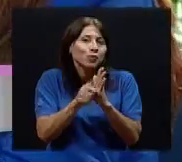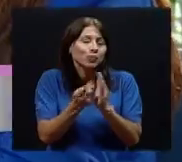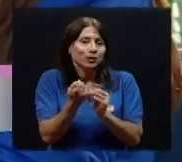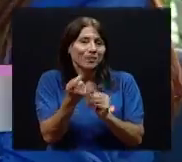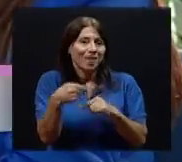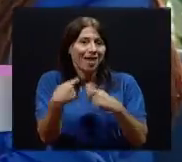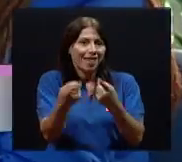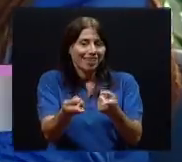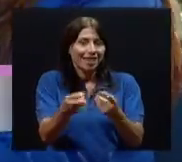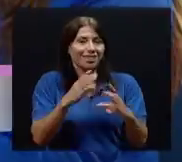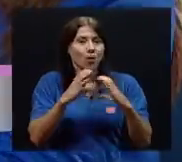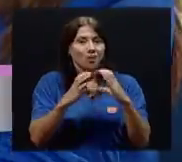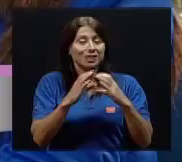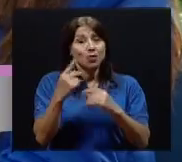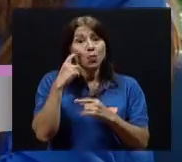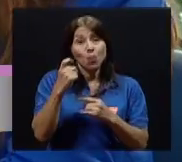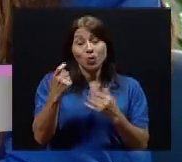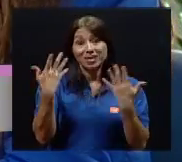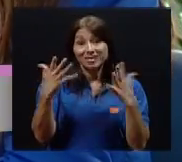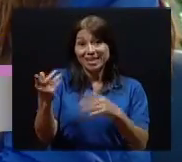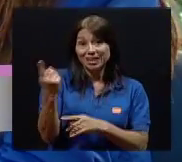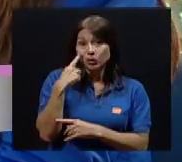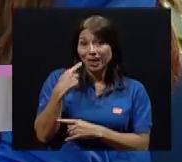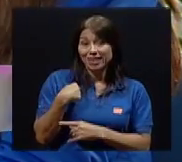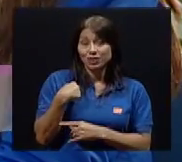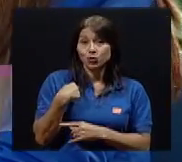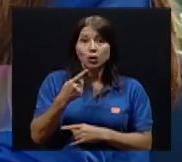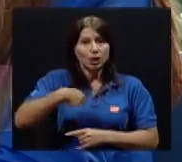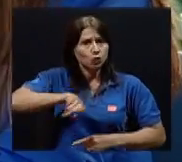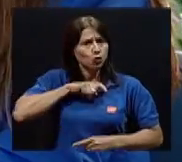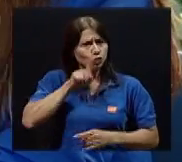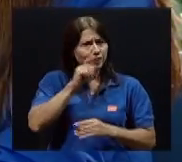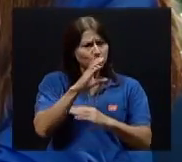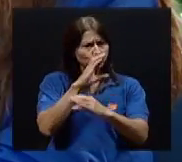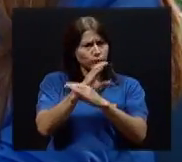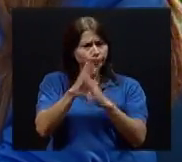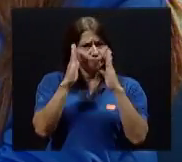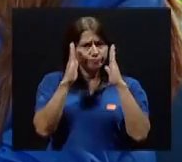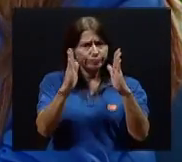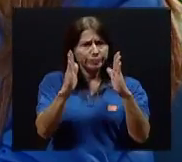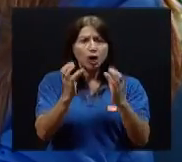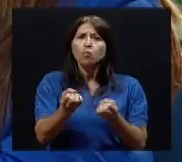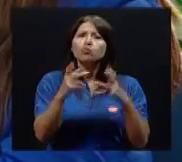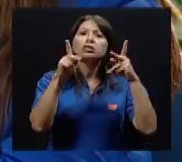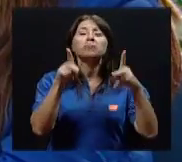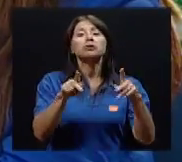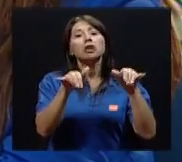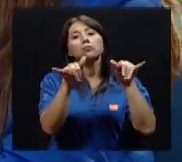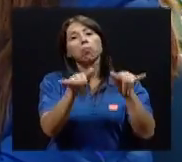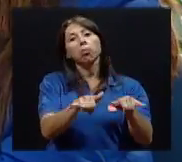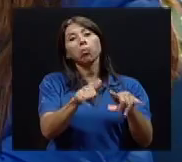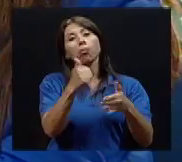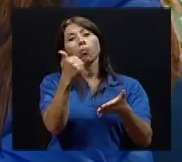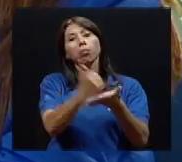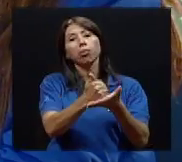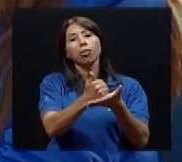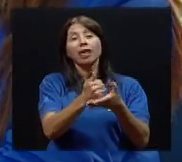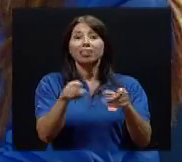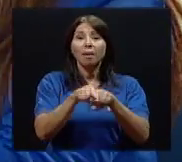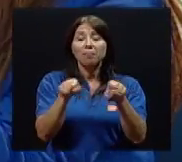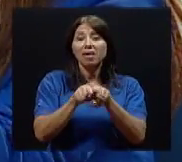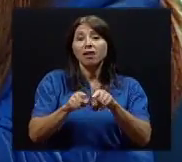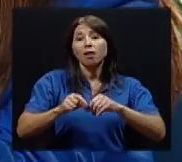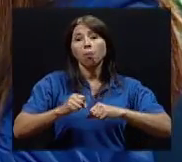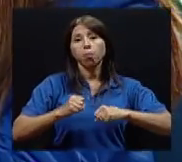definitivamente se nos ha dicho que no debemos bajar la guardia. Hay mucho sedentarismo y mucha obesidad en nuestros niños y adolescentes. Y se